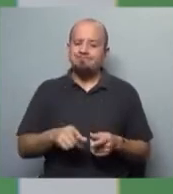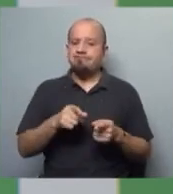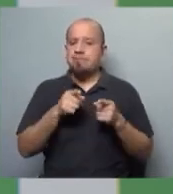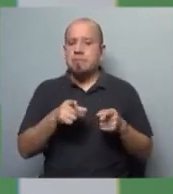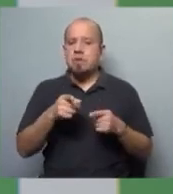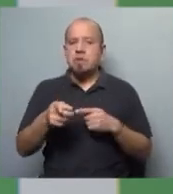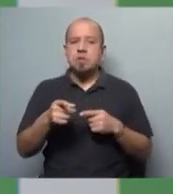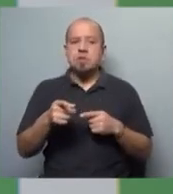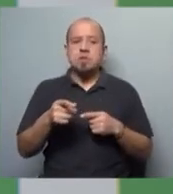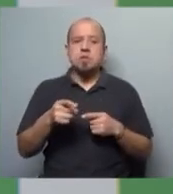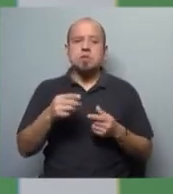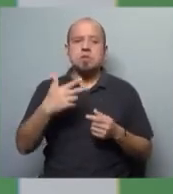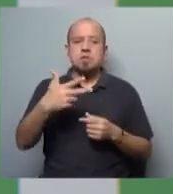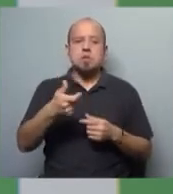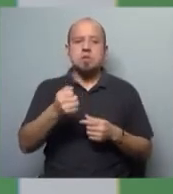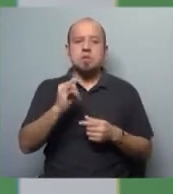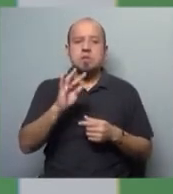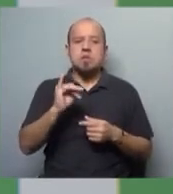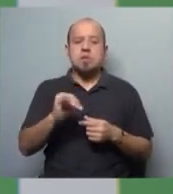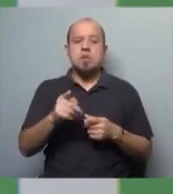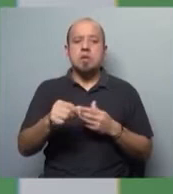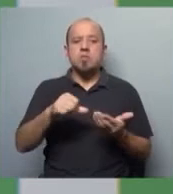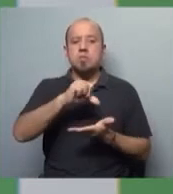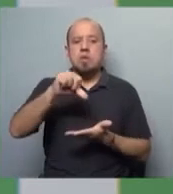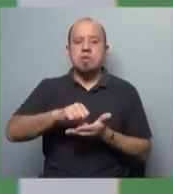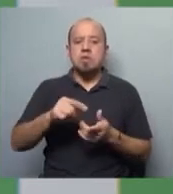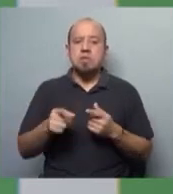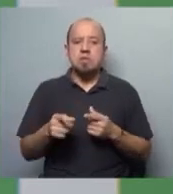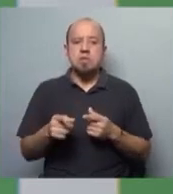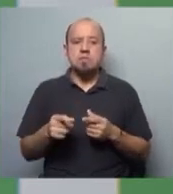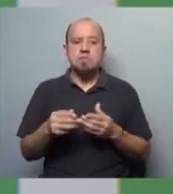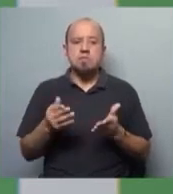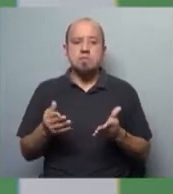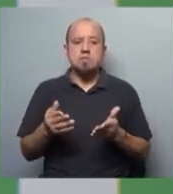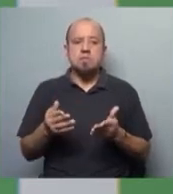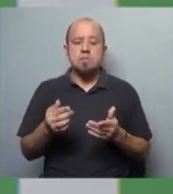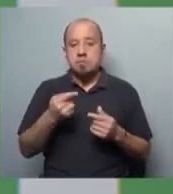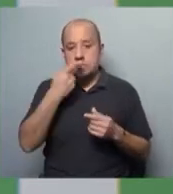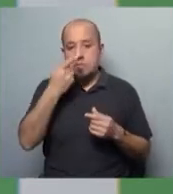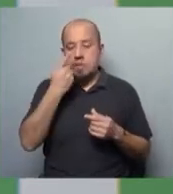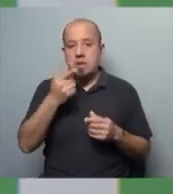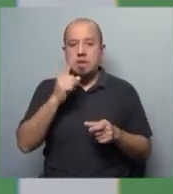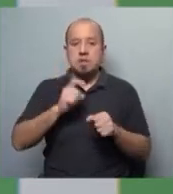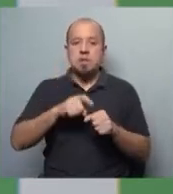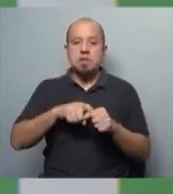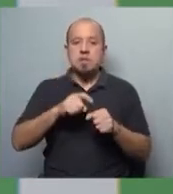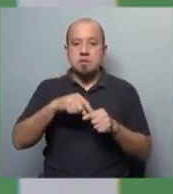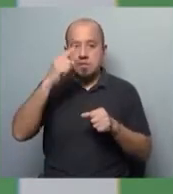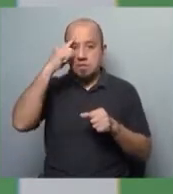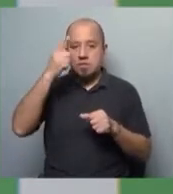ubicamos Haití como uno de los países de interés del sindicalismo internacional,